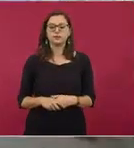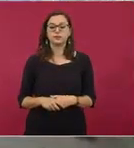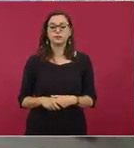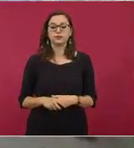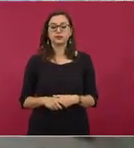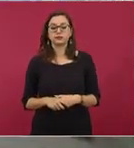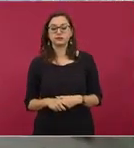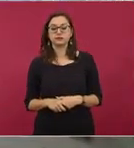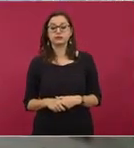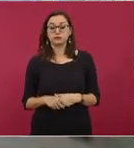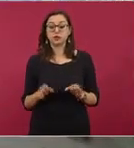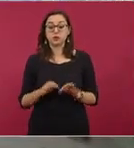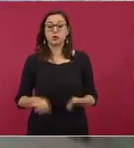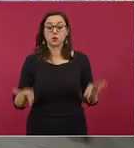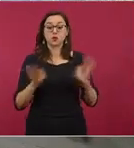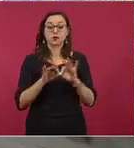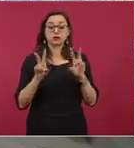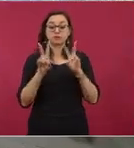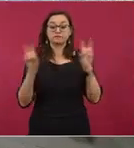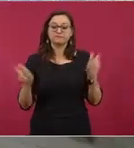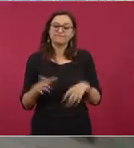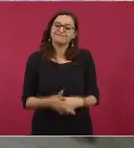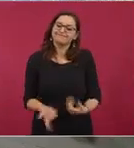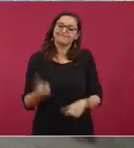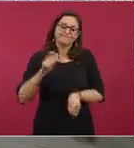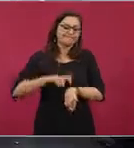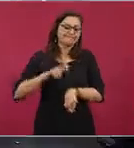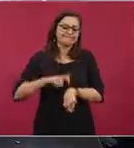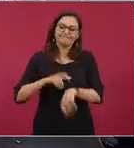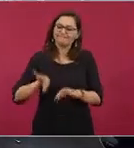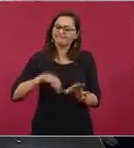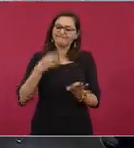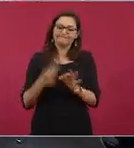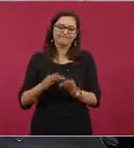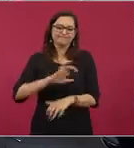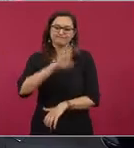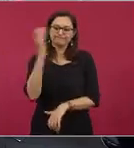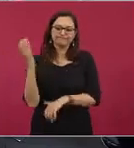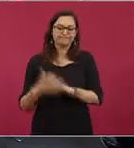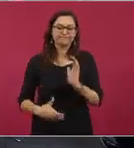sí sí es importante ya se nos terminó el tiempo pero miren